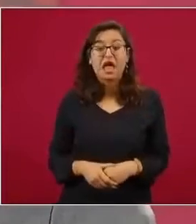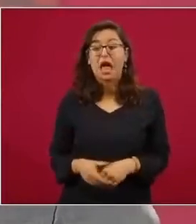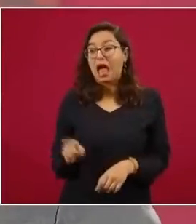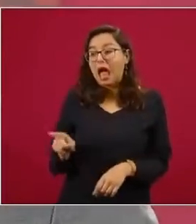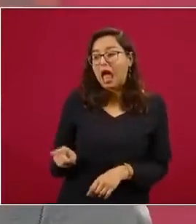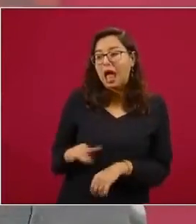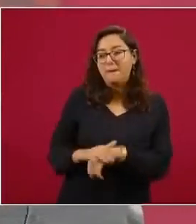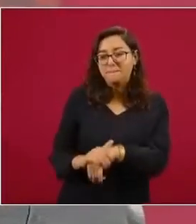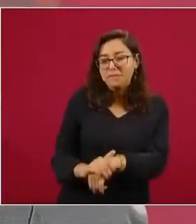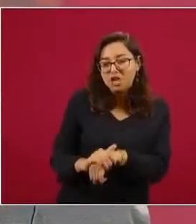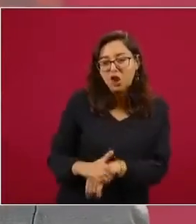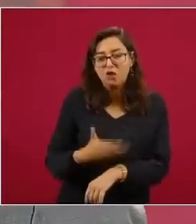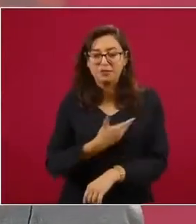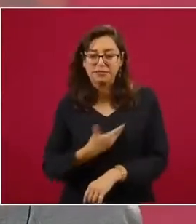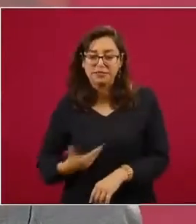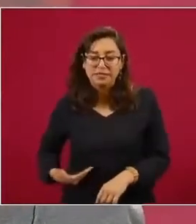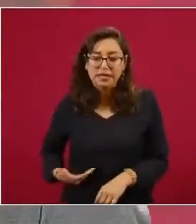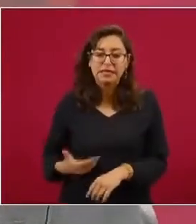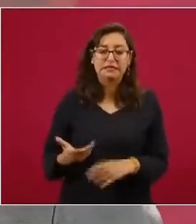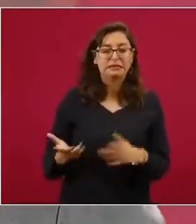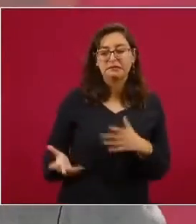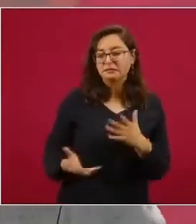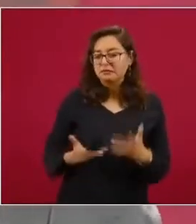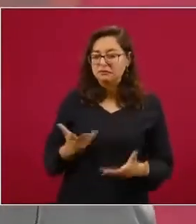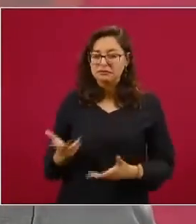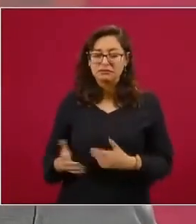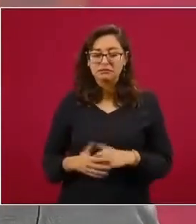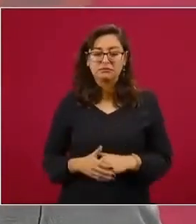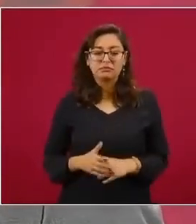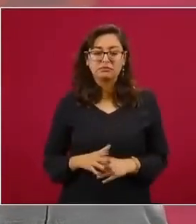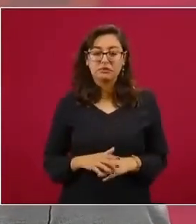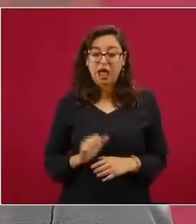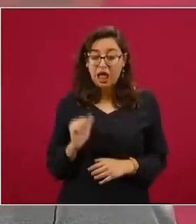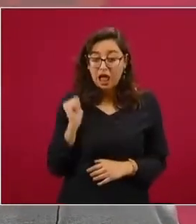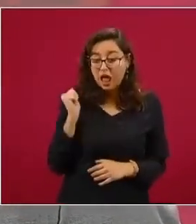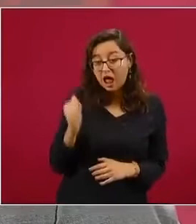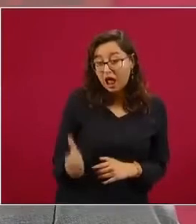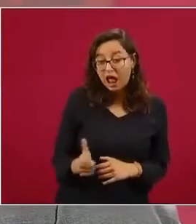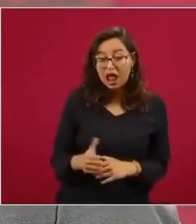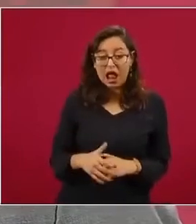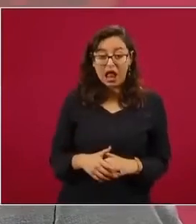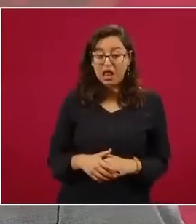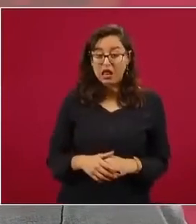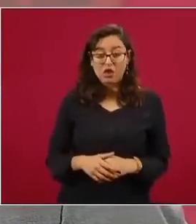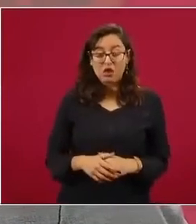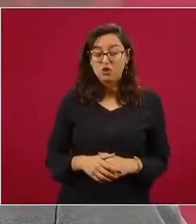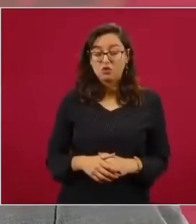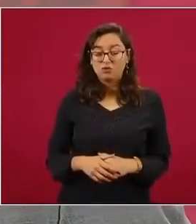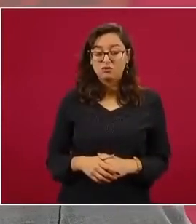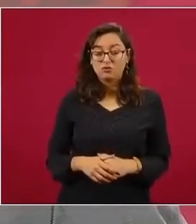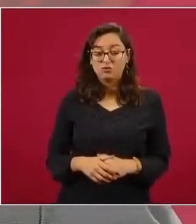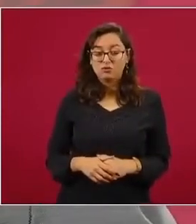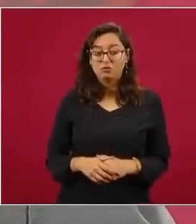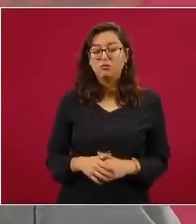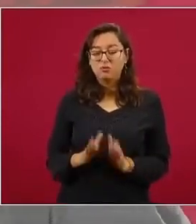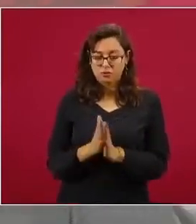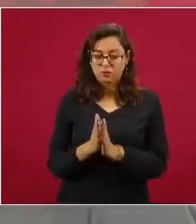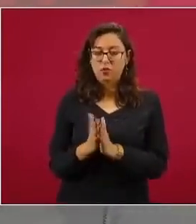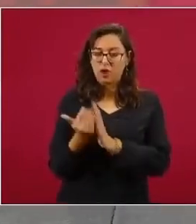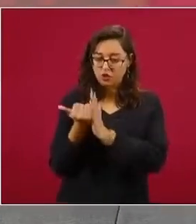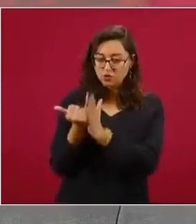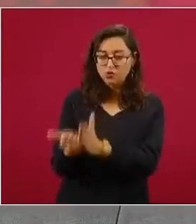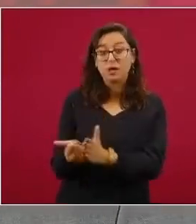te pide el presidente que le ayudes